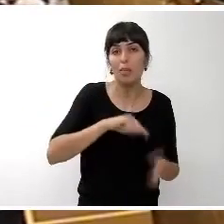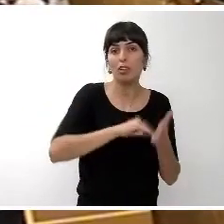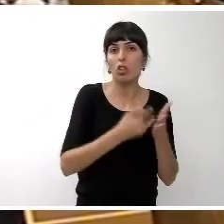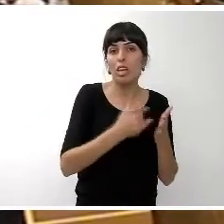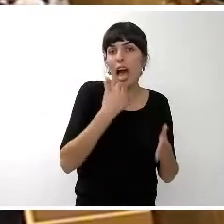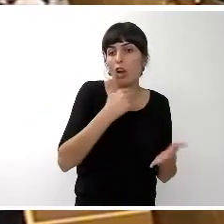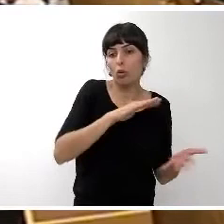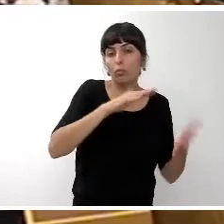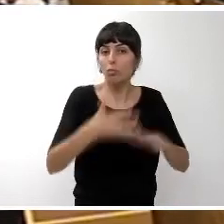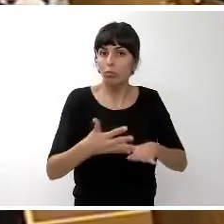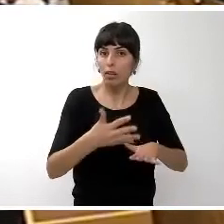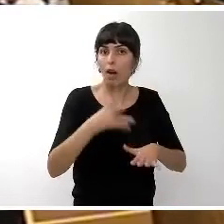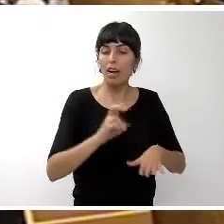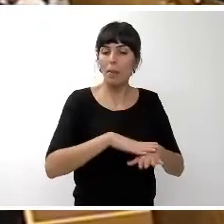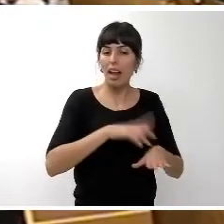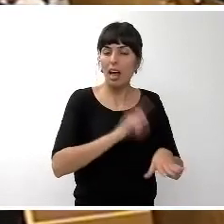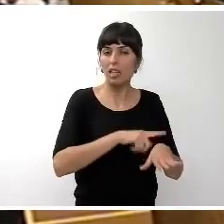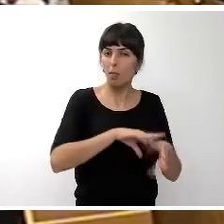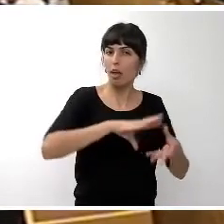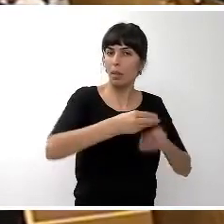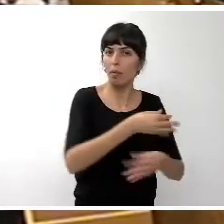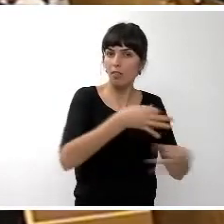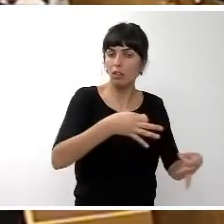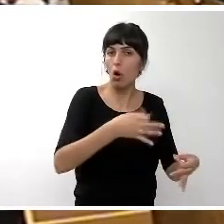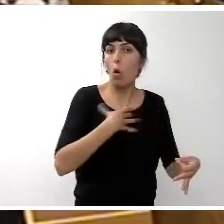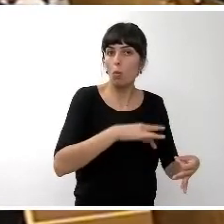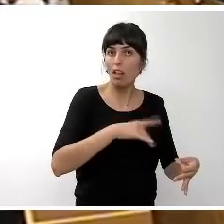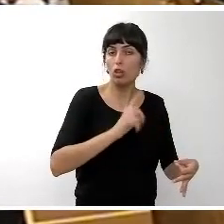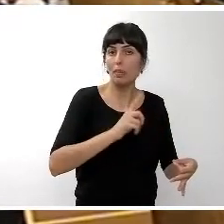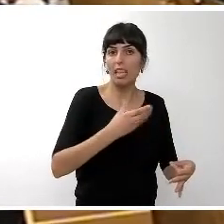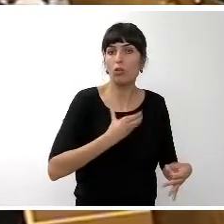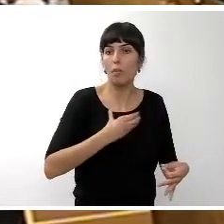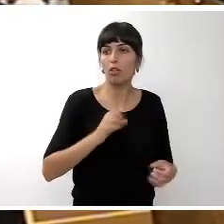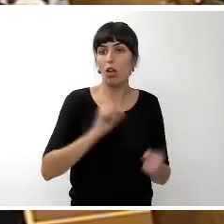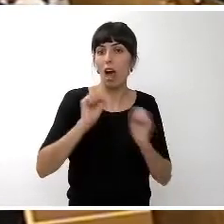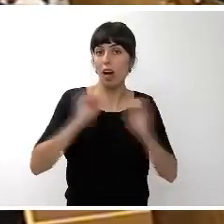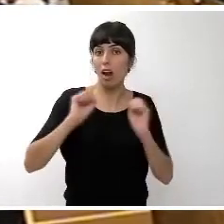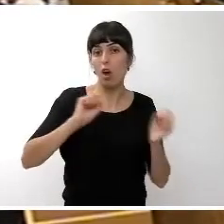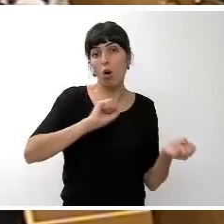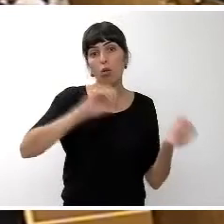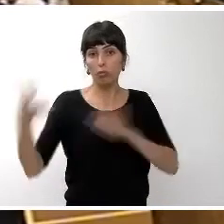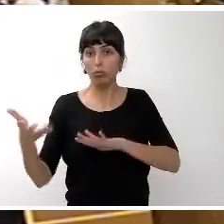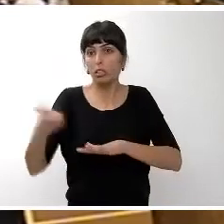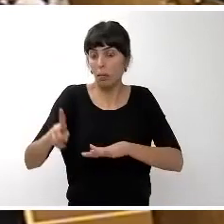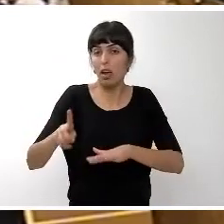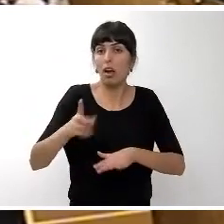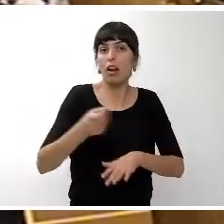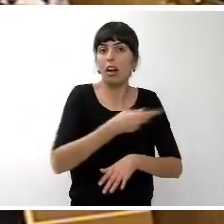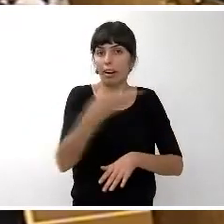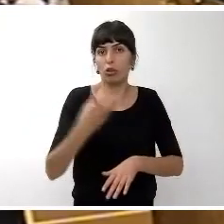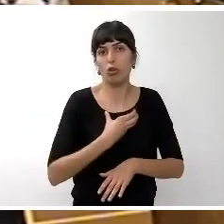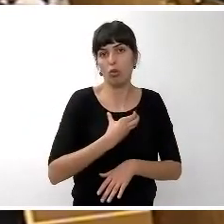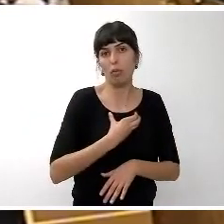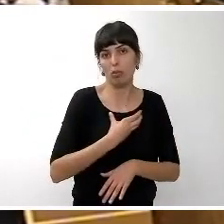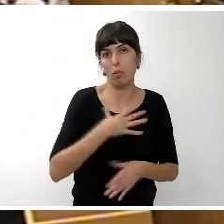conciliar los tiempos eso se pueda trasladar no solo al Ayuntamiento de los Ralejos sino al resto de administraciones locales por lo tanto